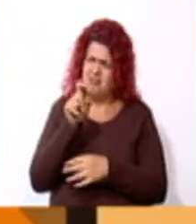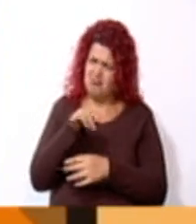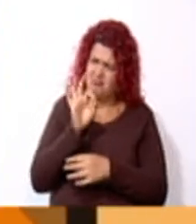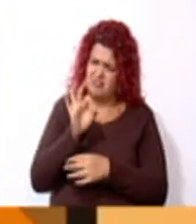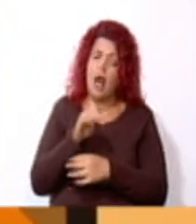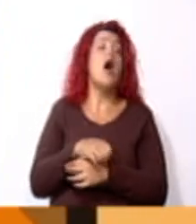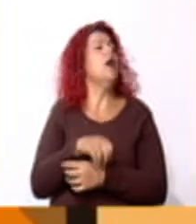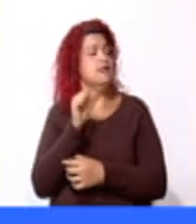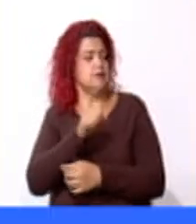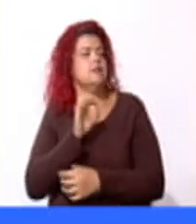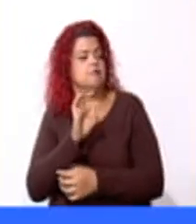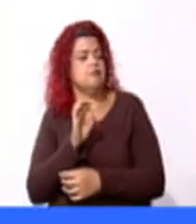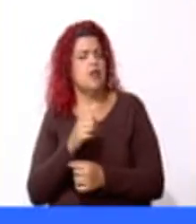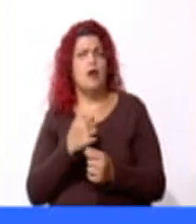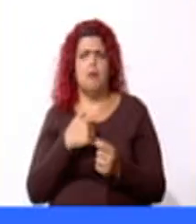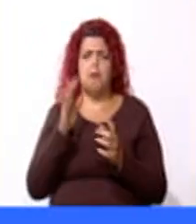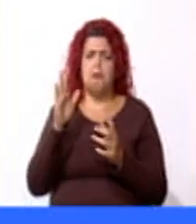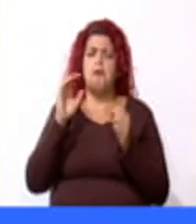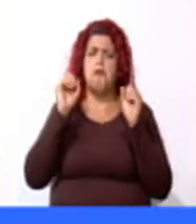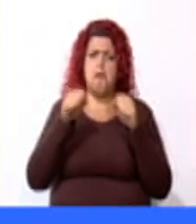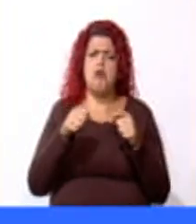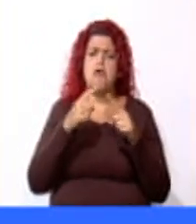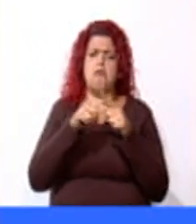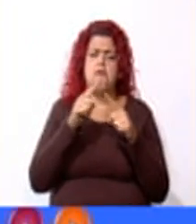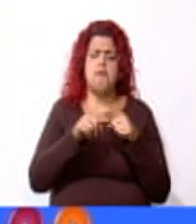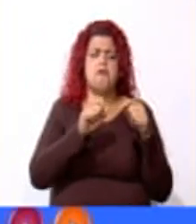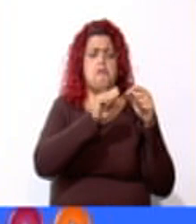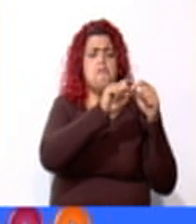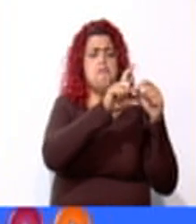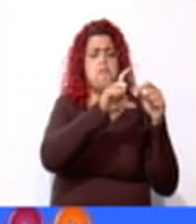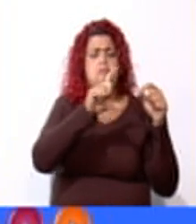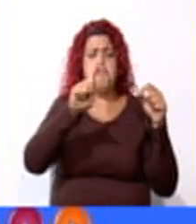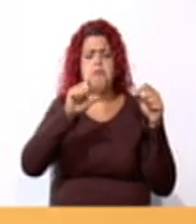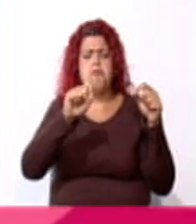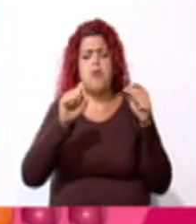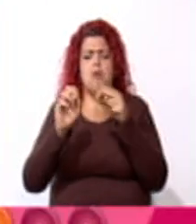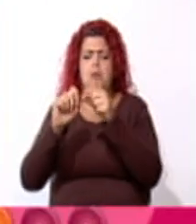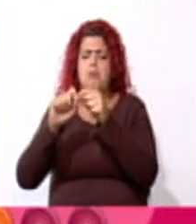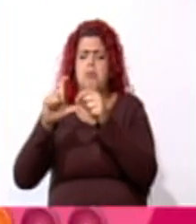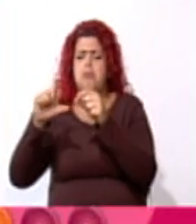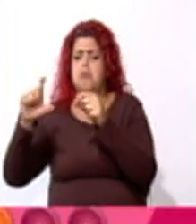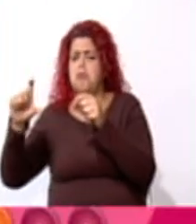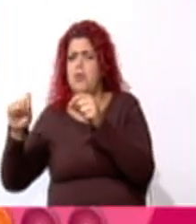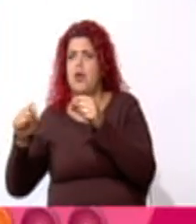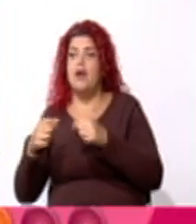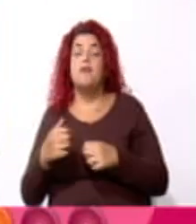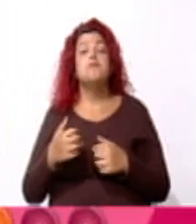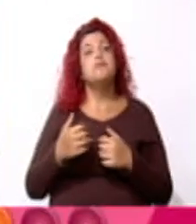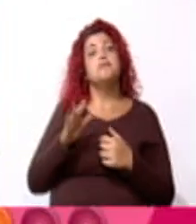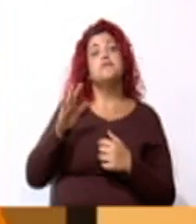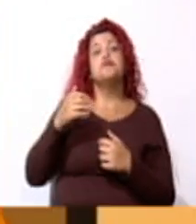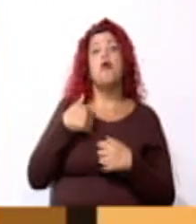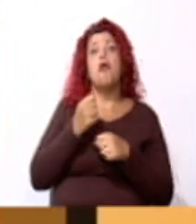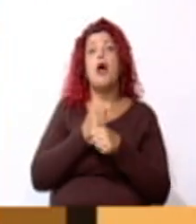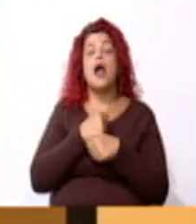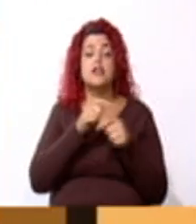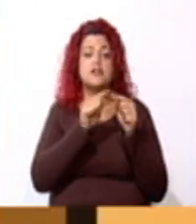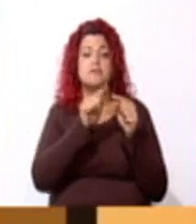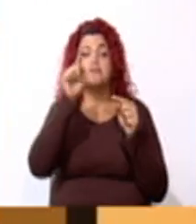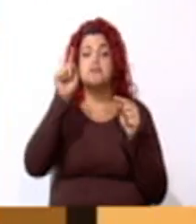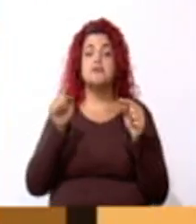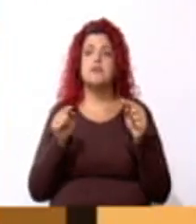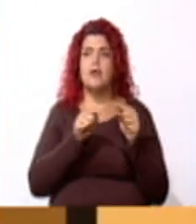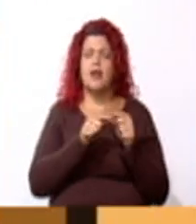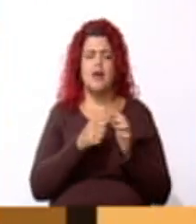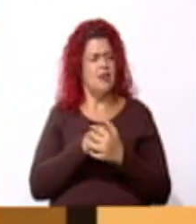Se pueden armar varios rectángulos. Yo armé un triángulo. Qué diferentes